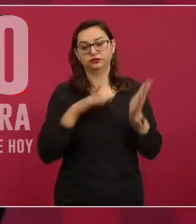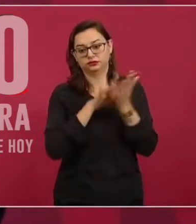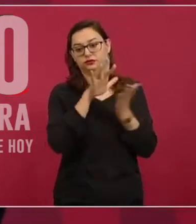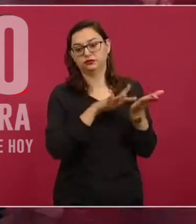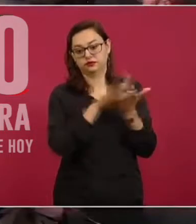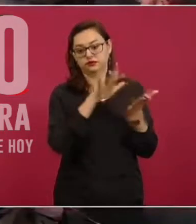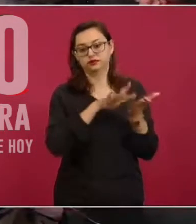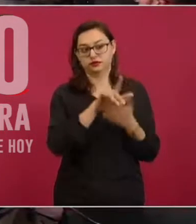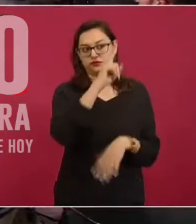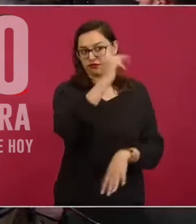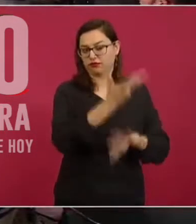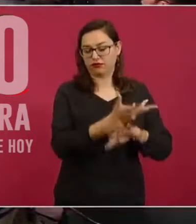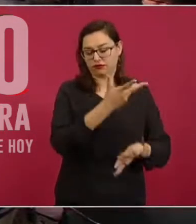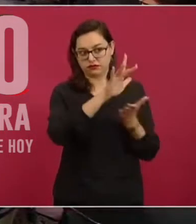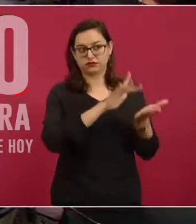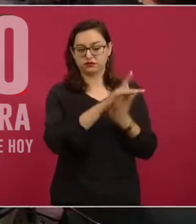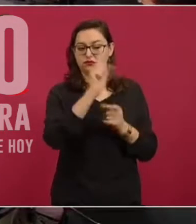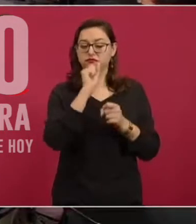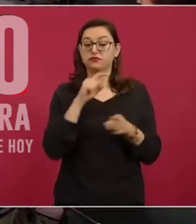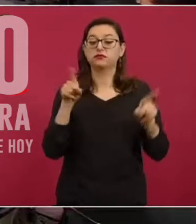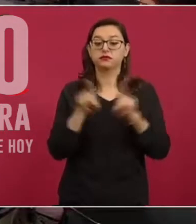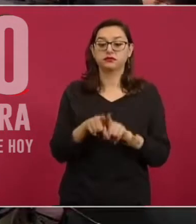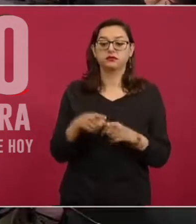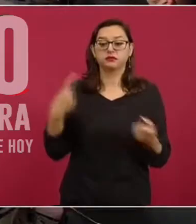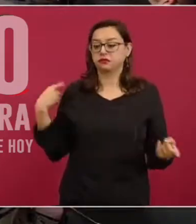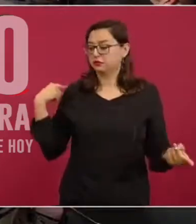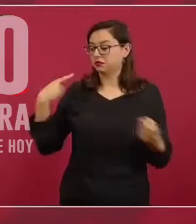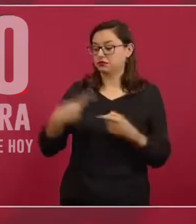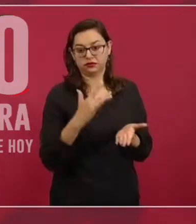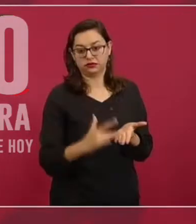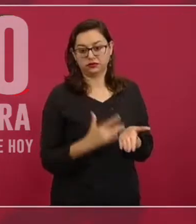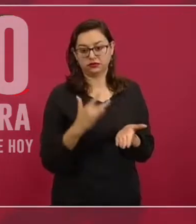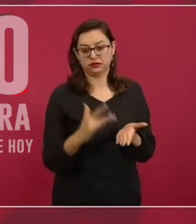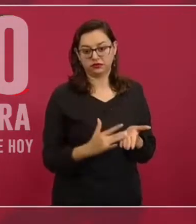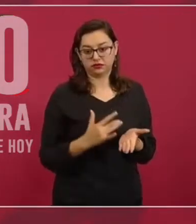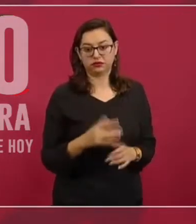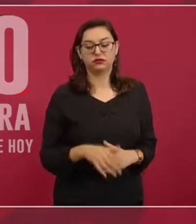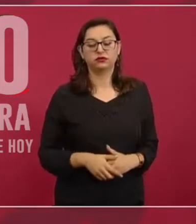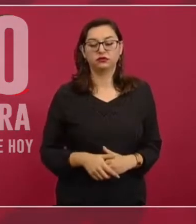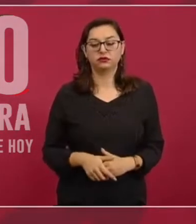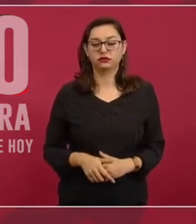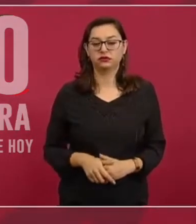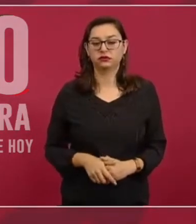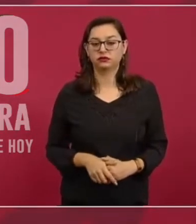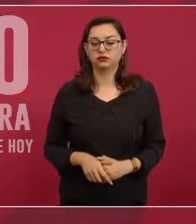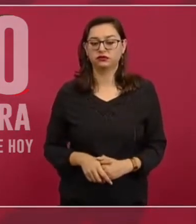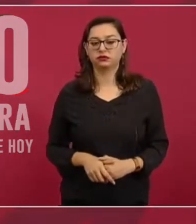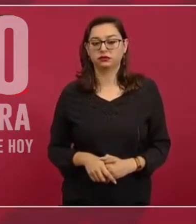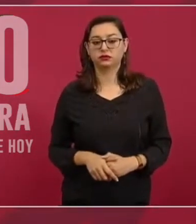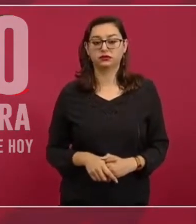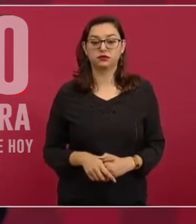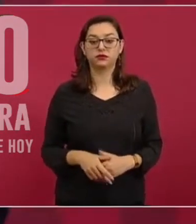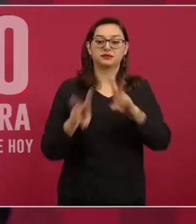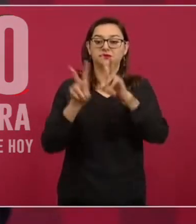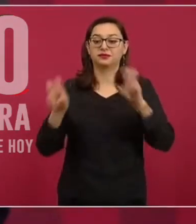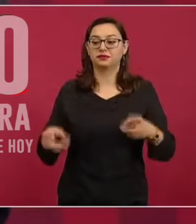Ellos nos ayudan, se han ayudado en otras ocasiones. La ayuda mayor son las